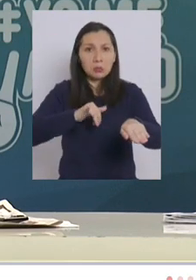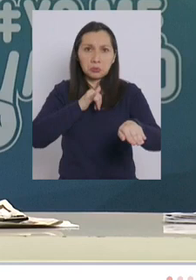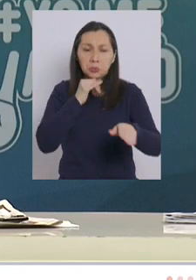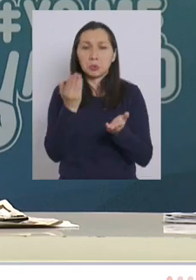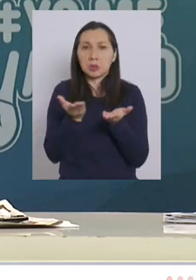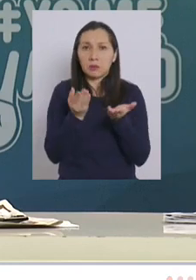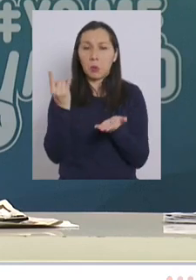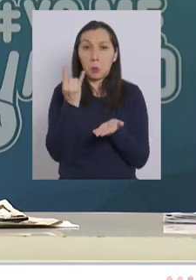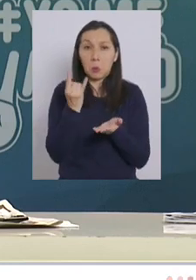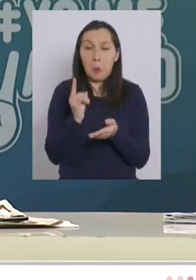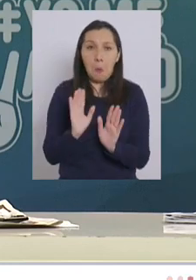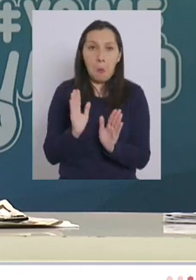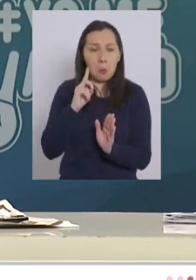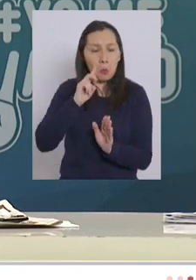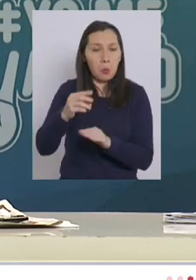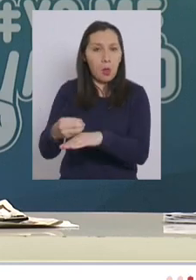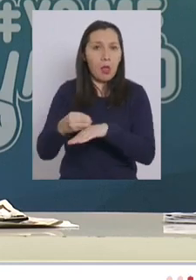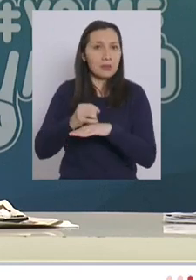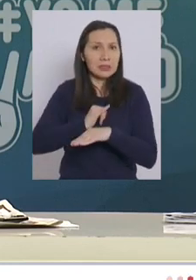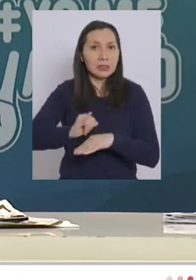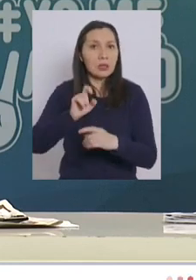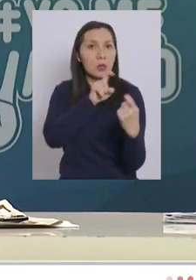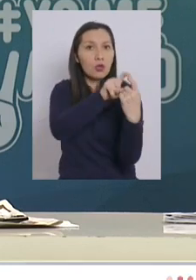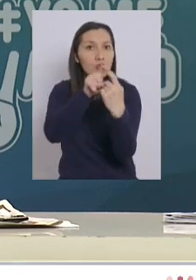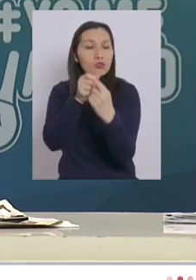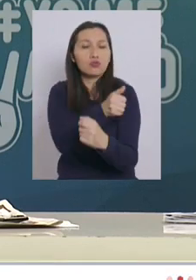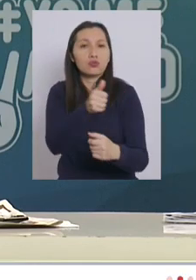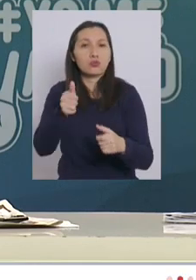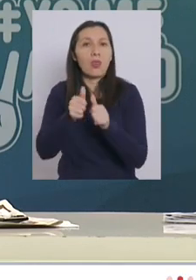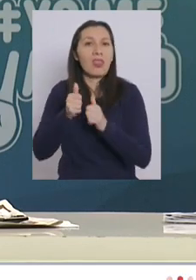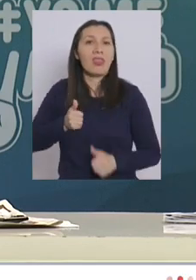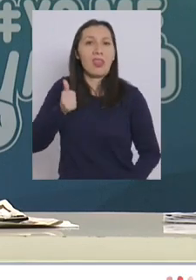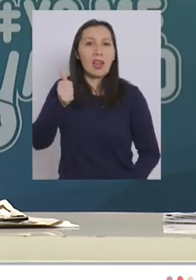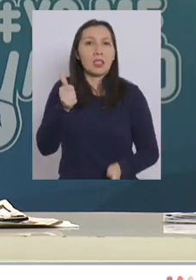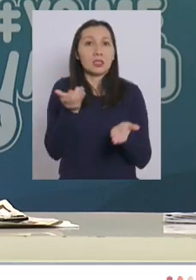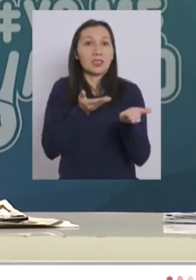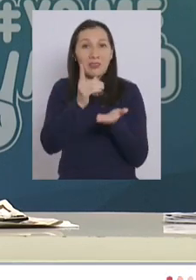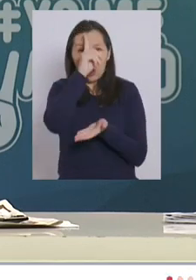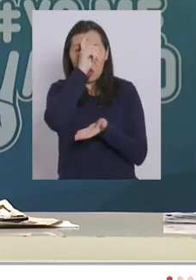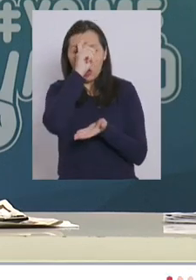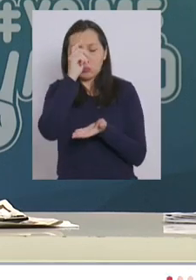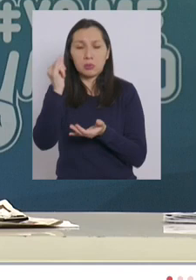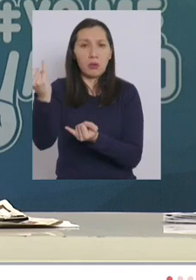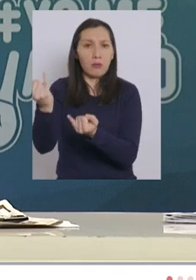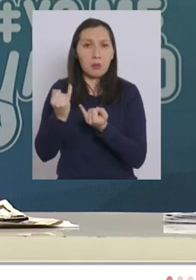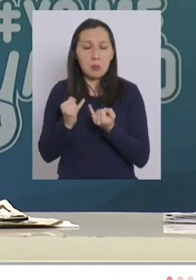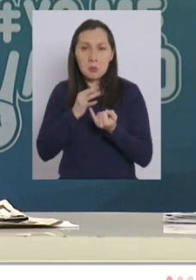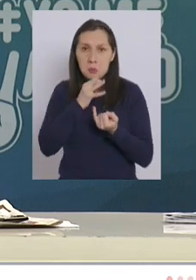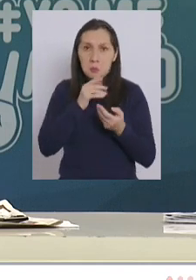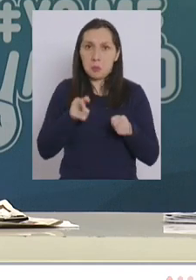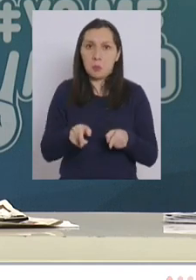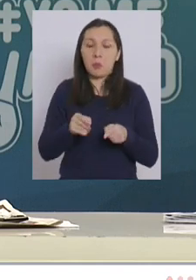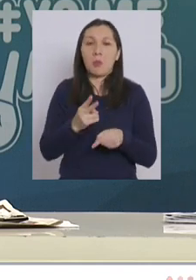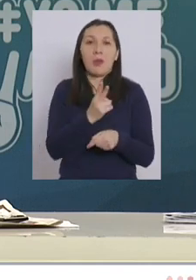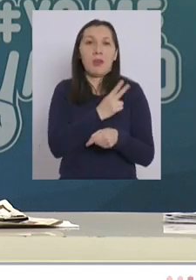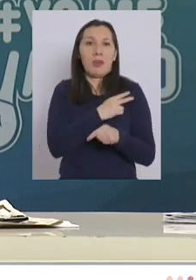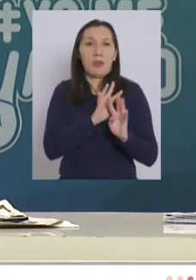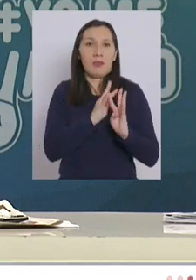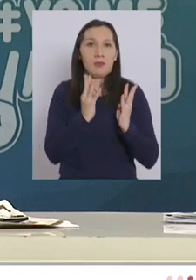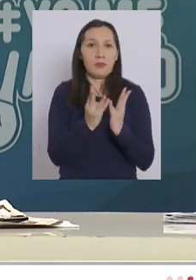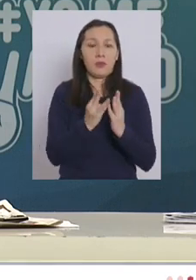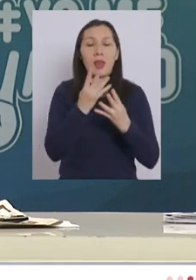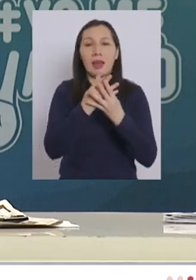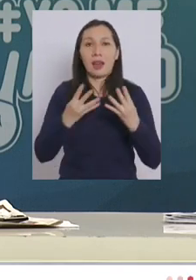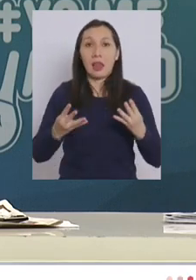servicios de urgencia nosotros no tenemos un contacto permanente con todos los directores de servicios directores de hospitales el jefe de gabinete de redes